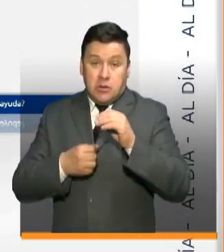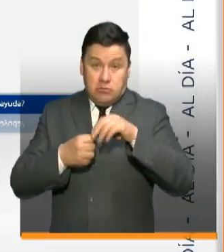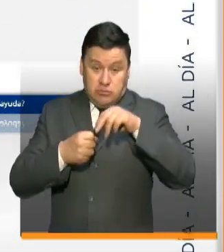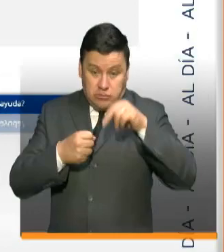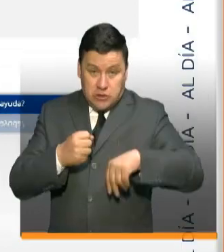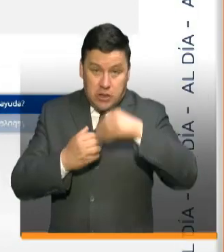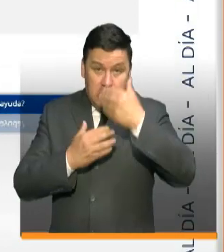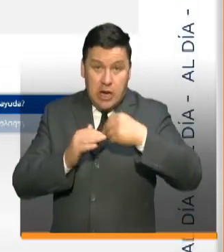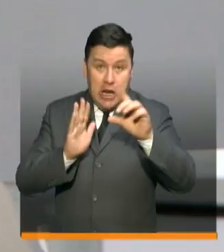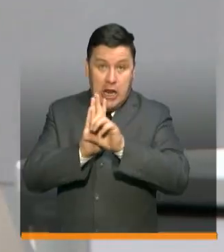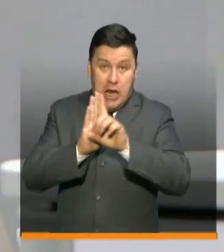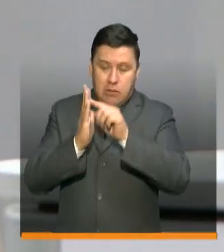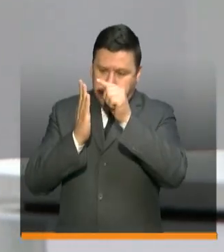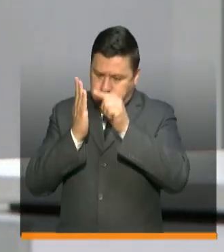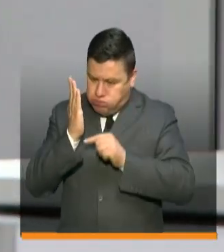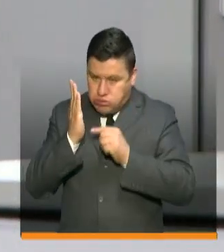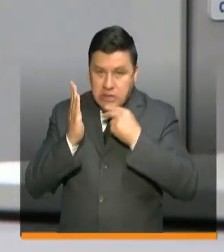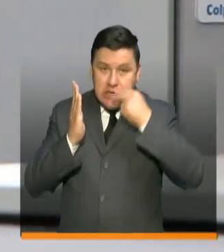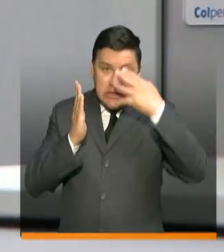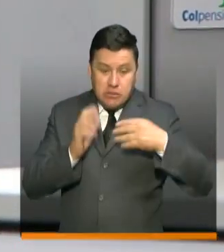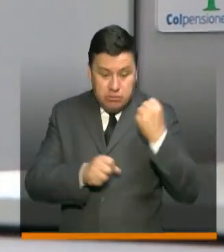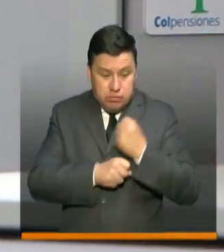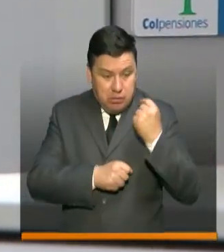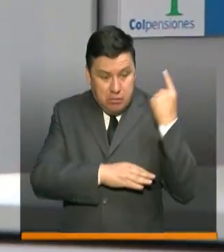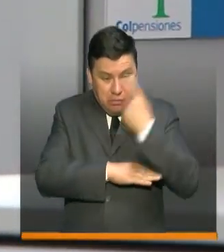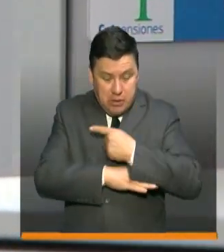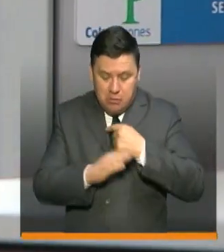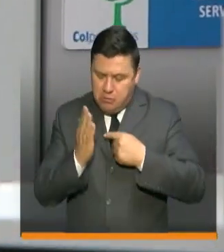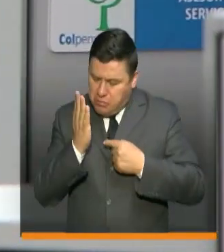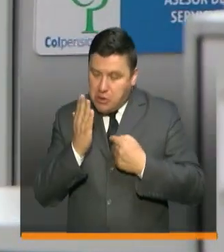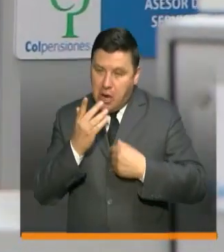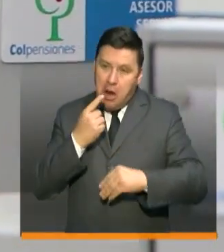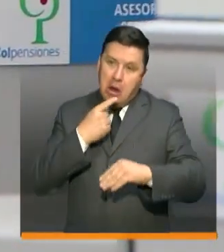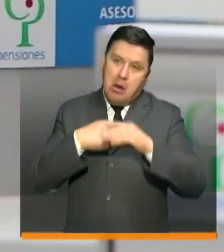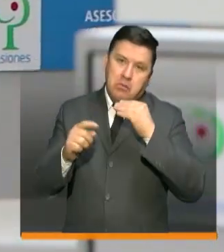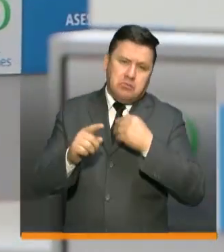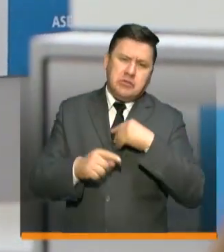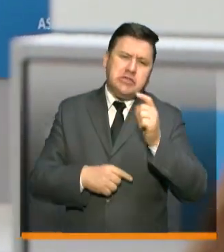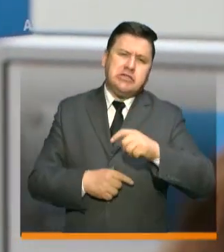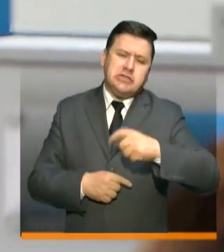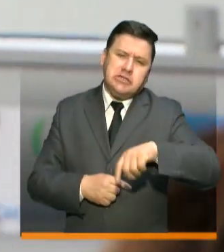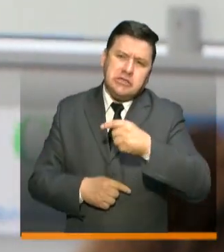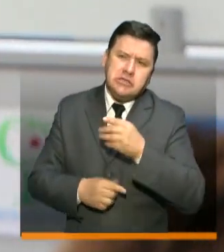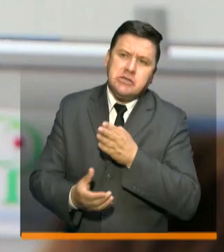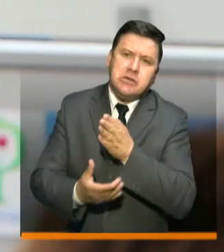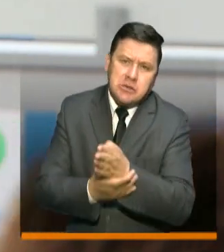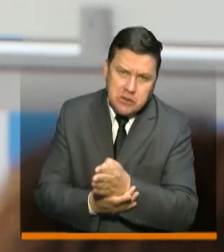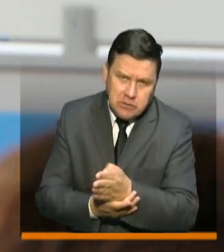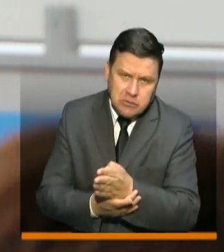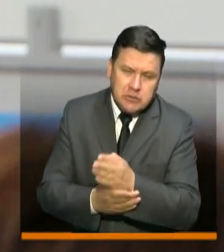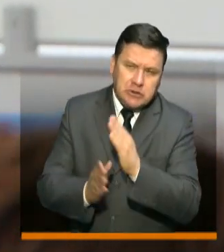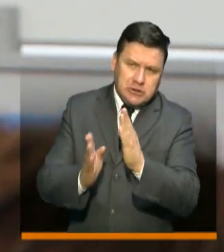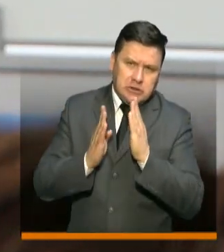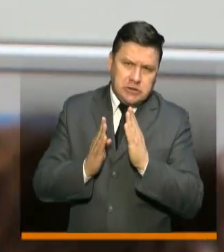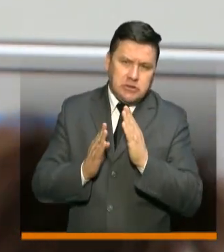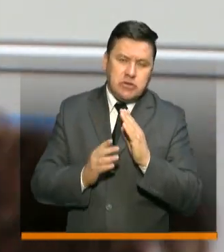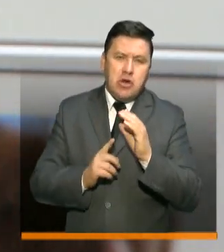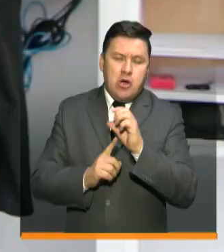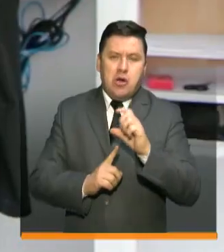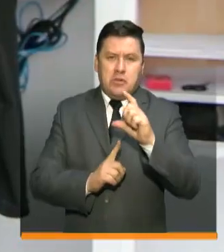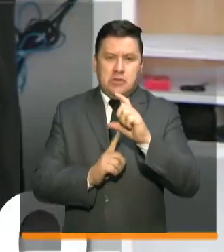requisitos de ley y tenga su historia laboral al día, puede hacer su solicitud sin necesidad de dirigirse a un punto de atención de